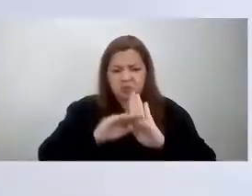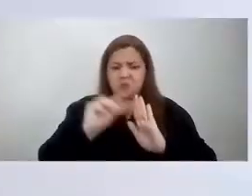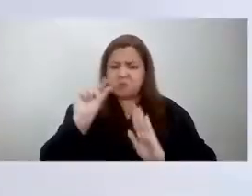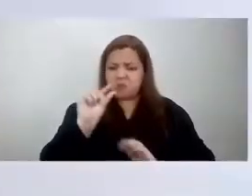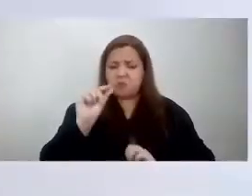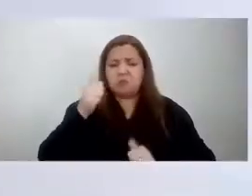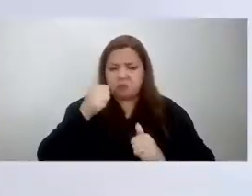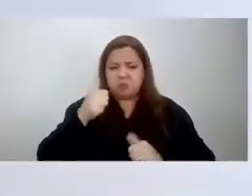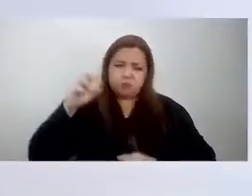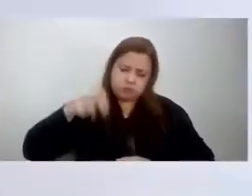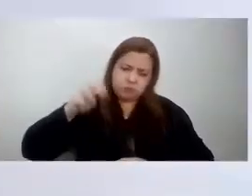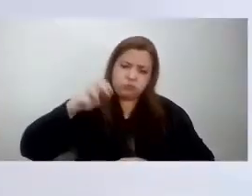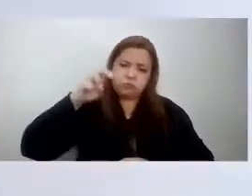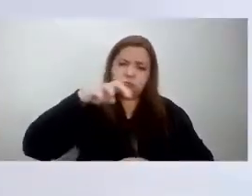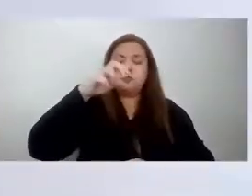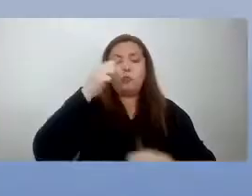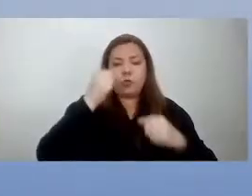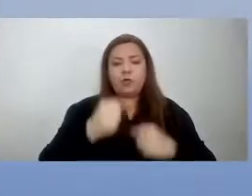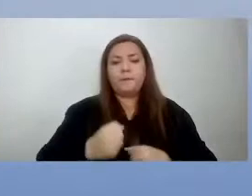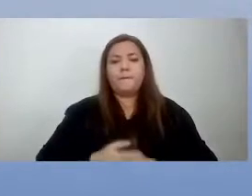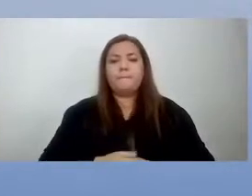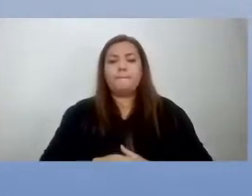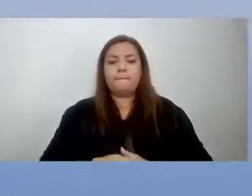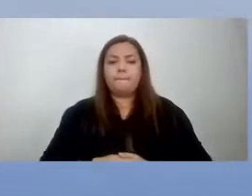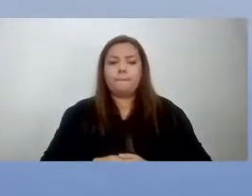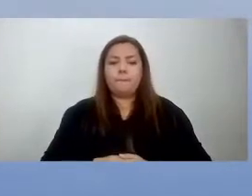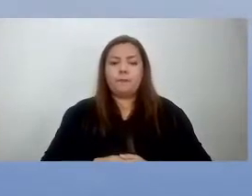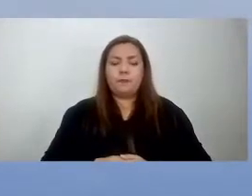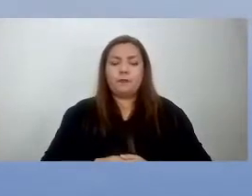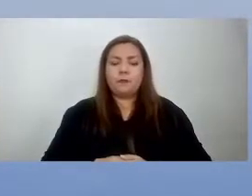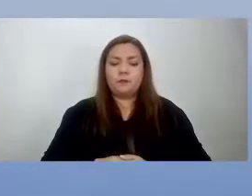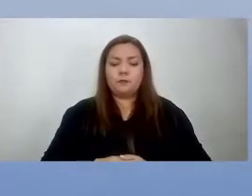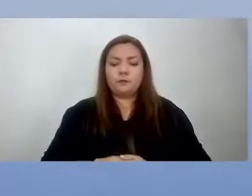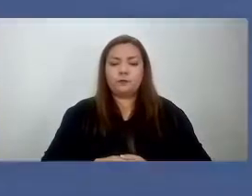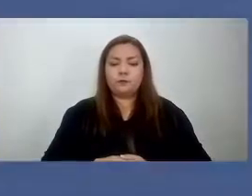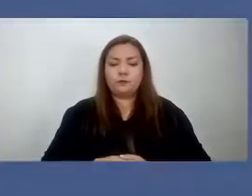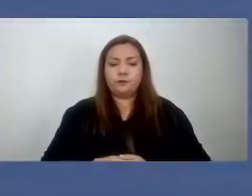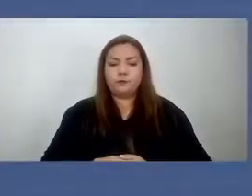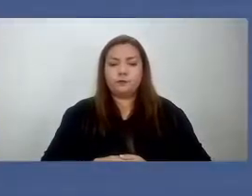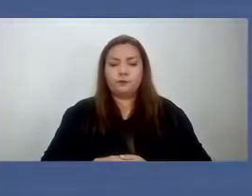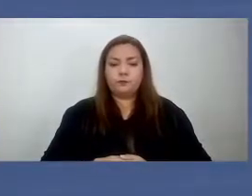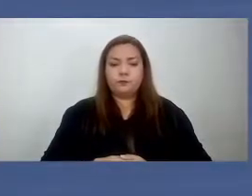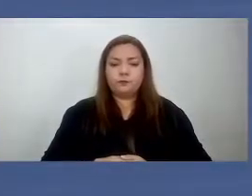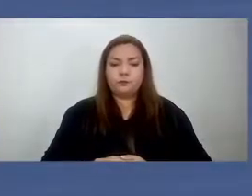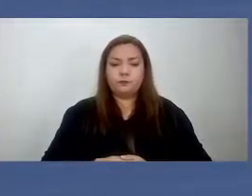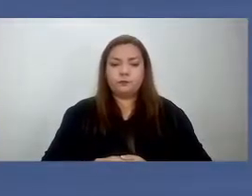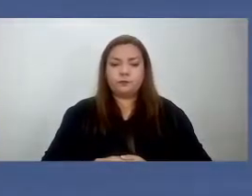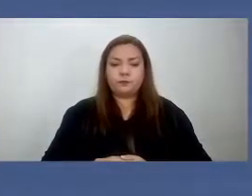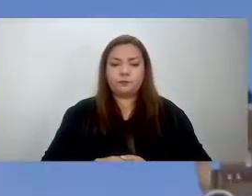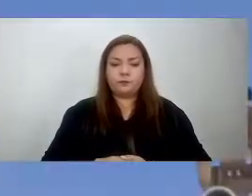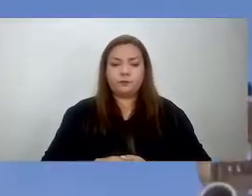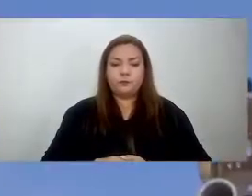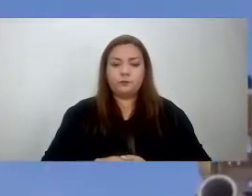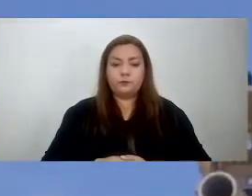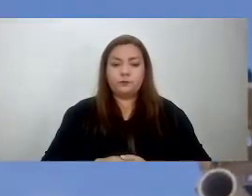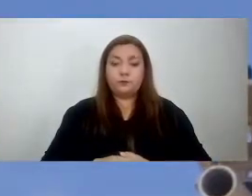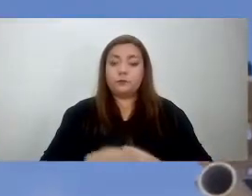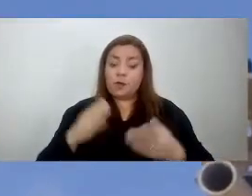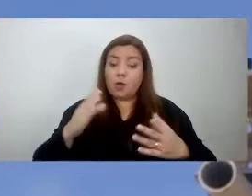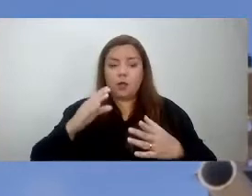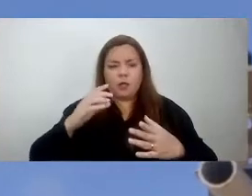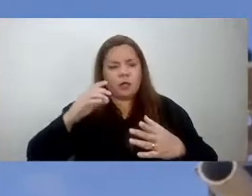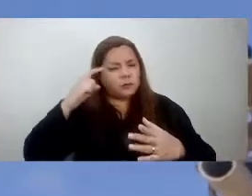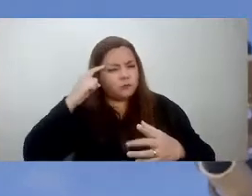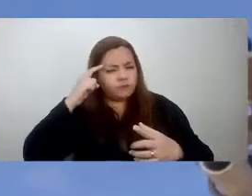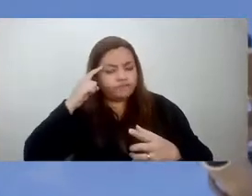que se busca